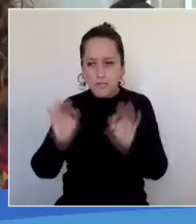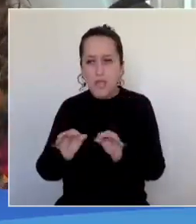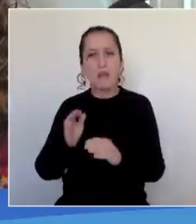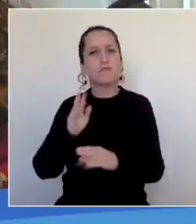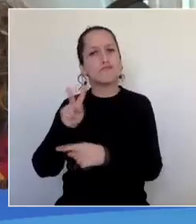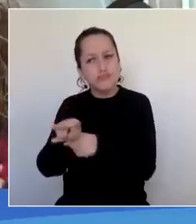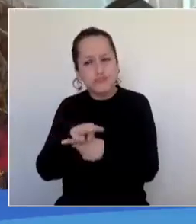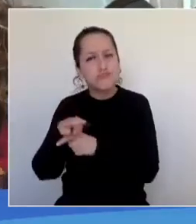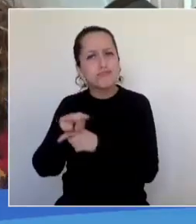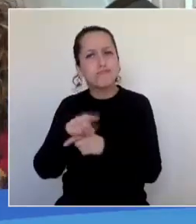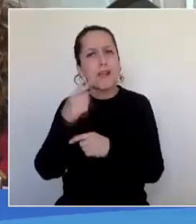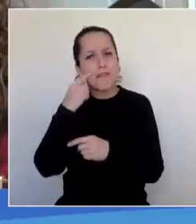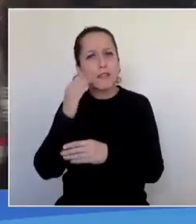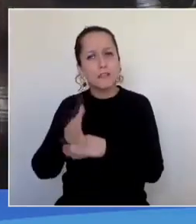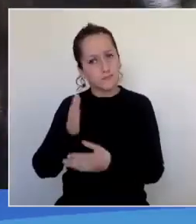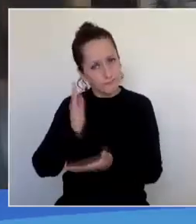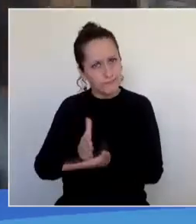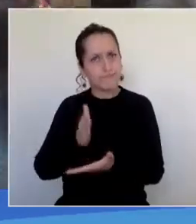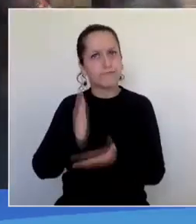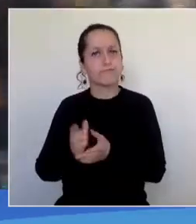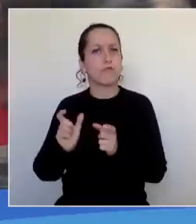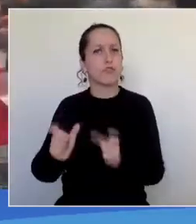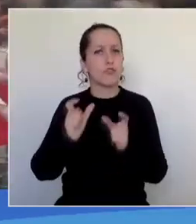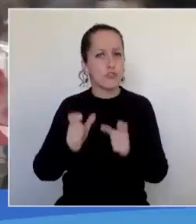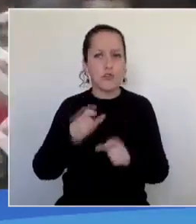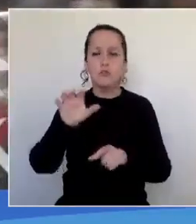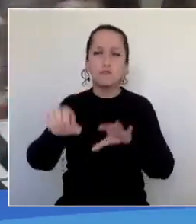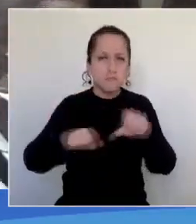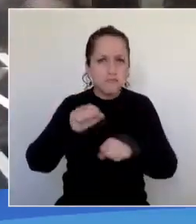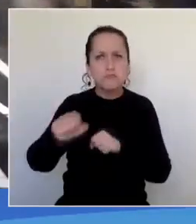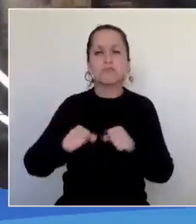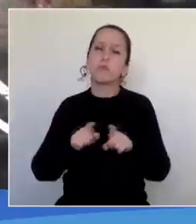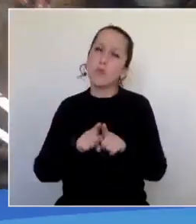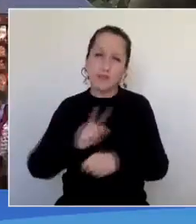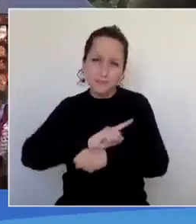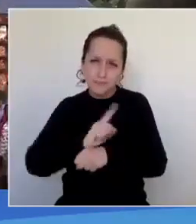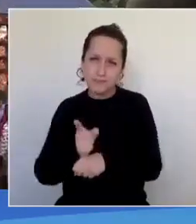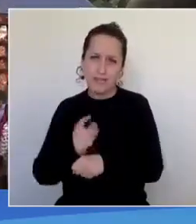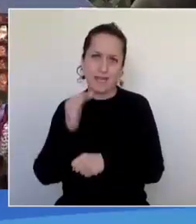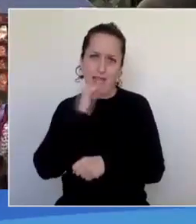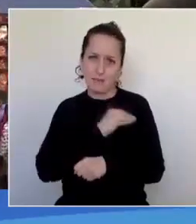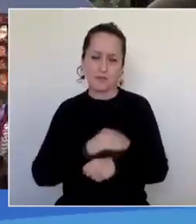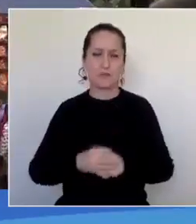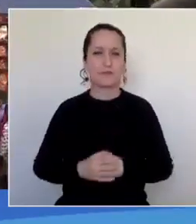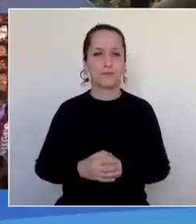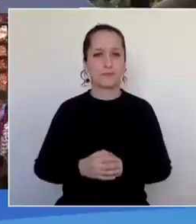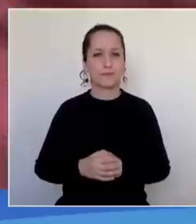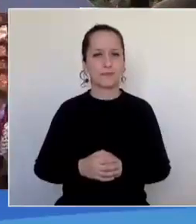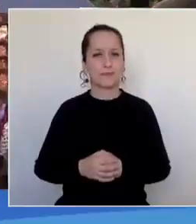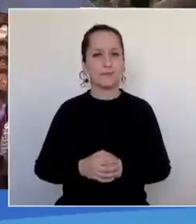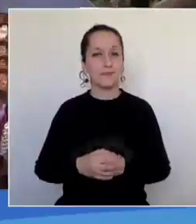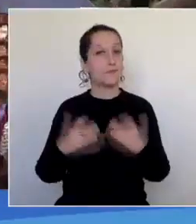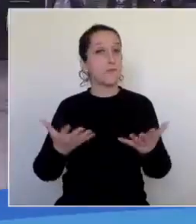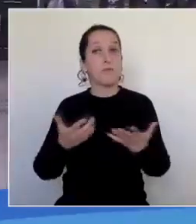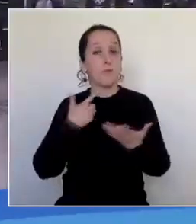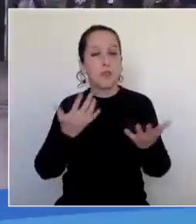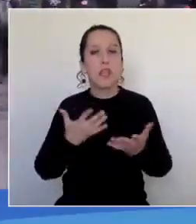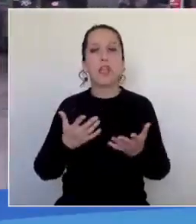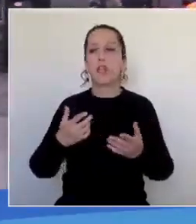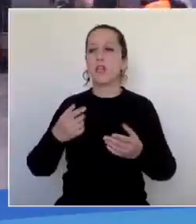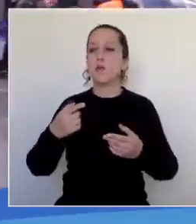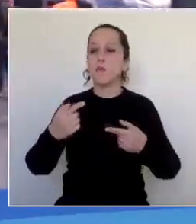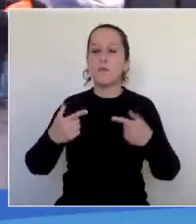fiscalizadores, fortaleciendo su rol, el copamiento y los operativos de acción rápida. La medida responde a la política de